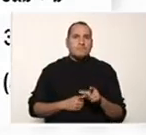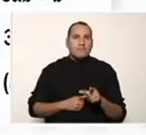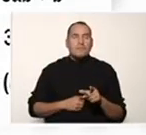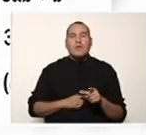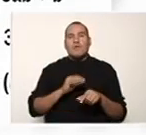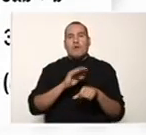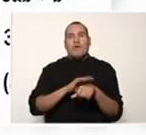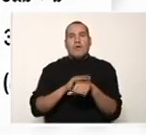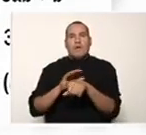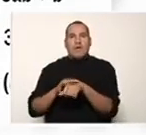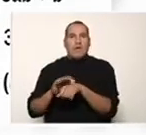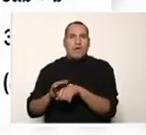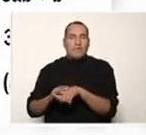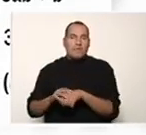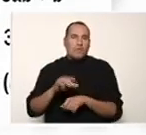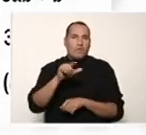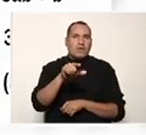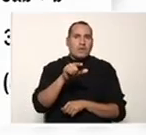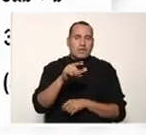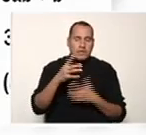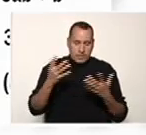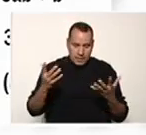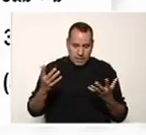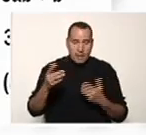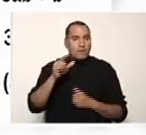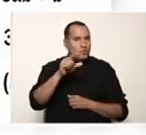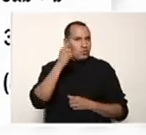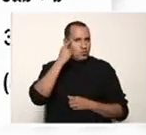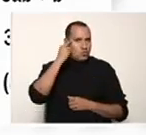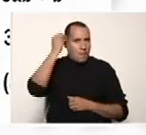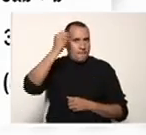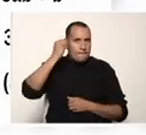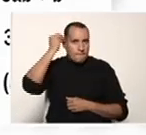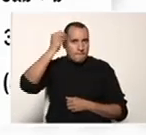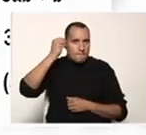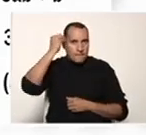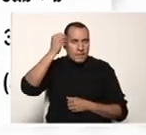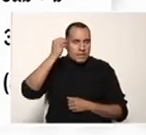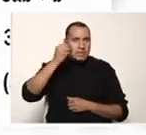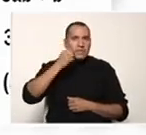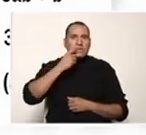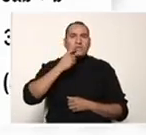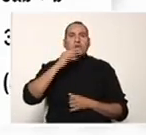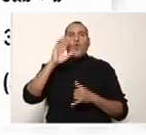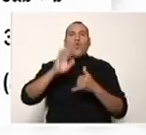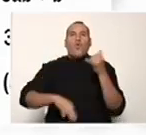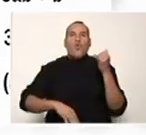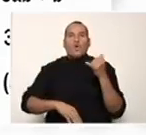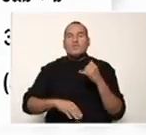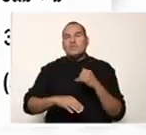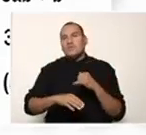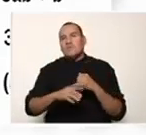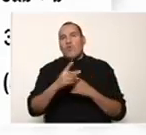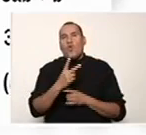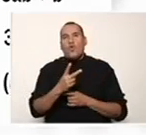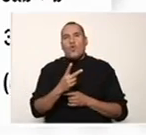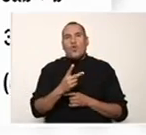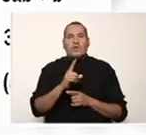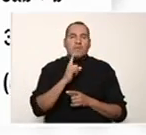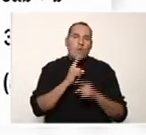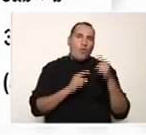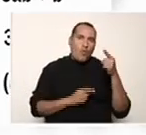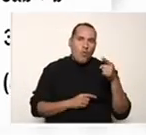te invito a que tomes en consideración los últimos dos casos porque solamente hicimos los cuatro